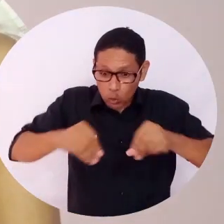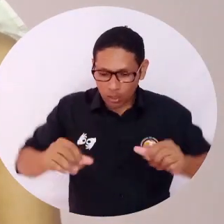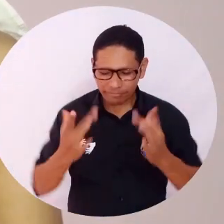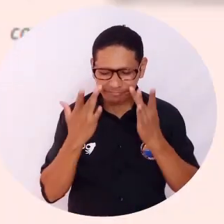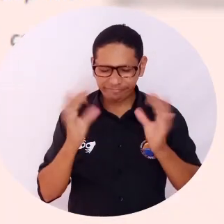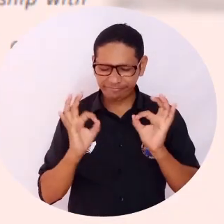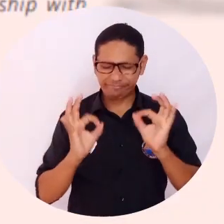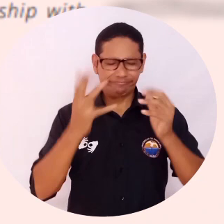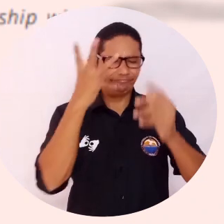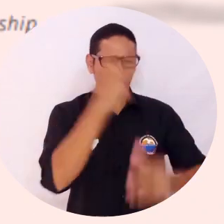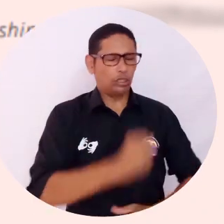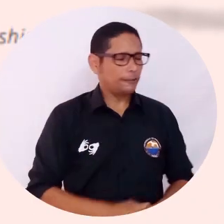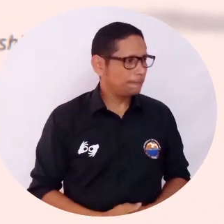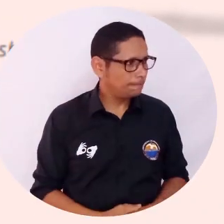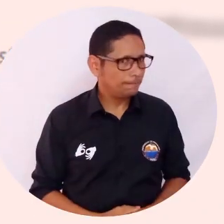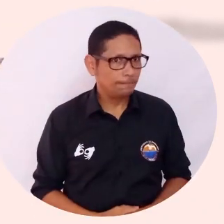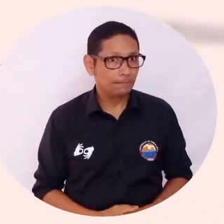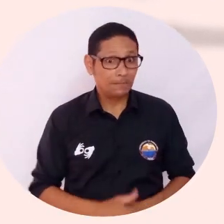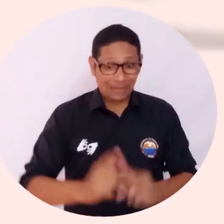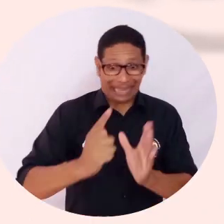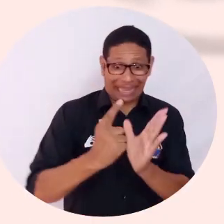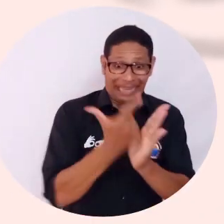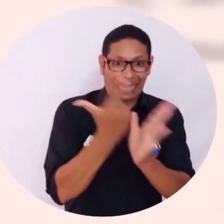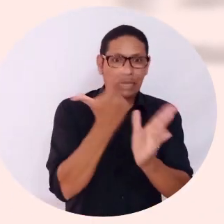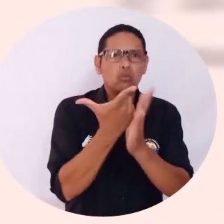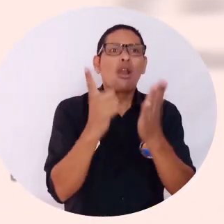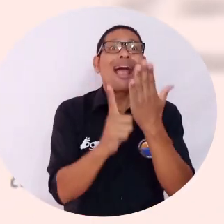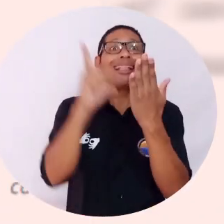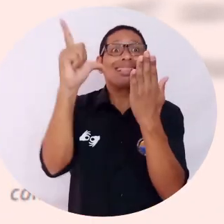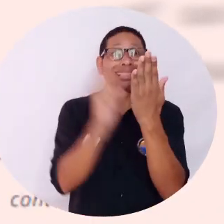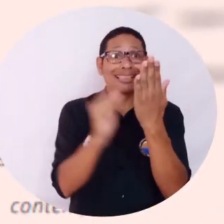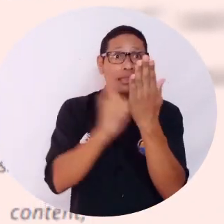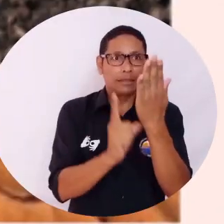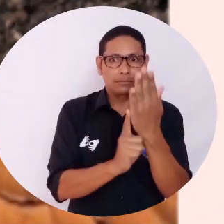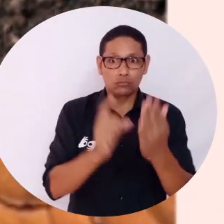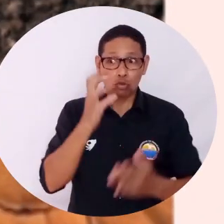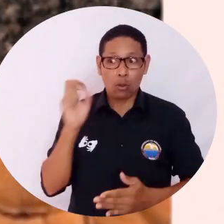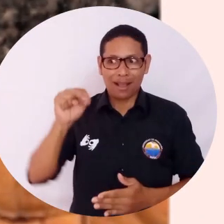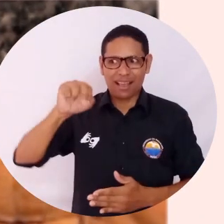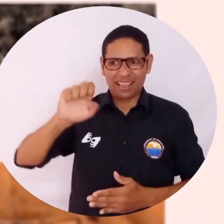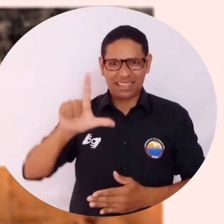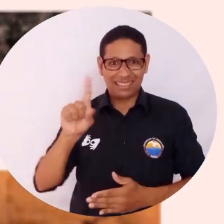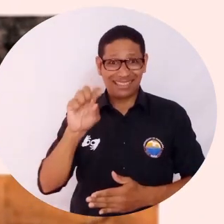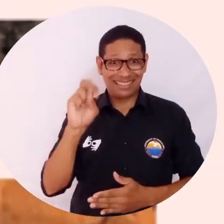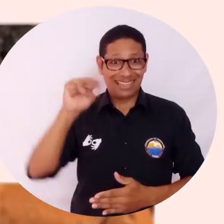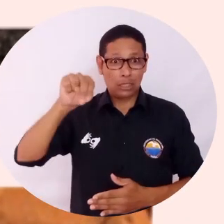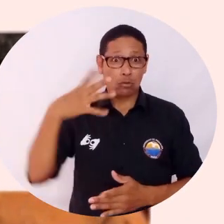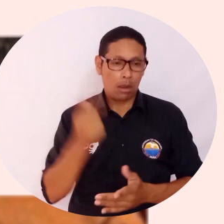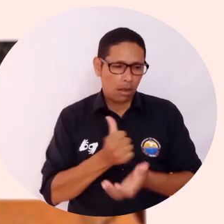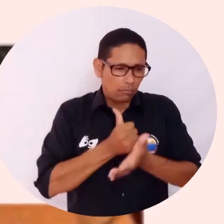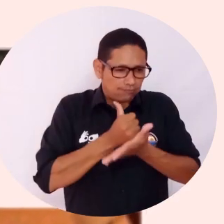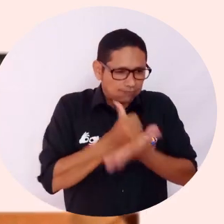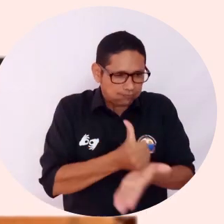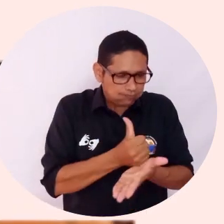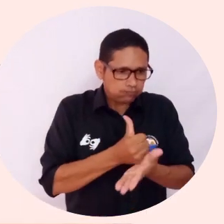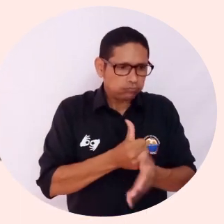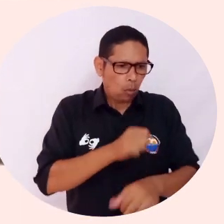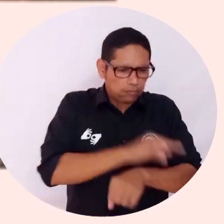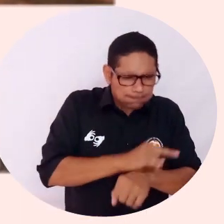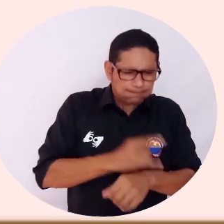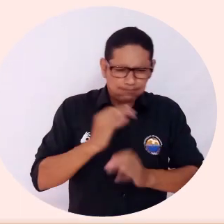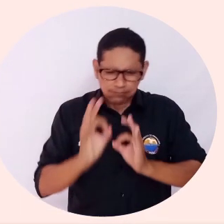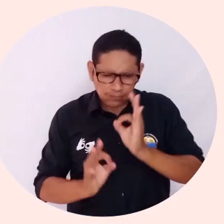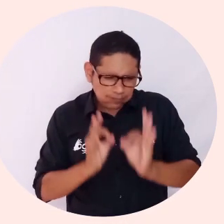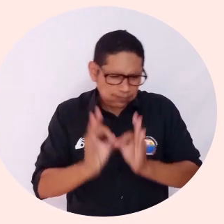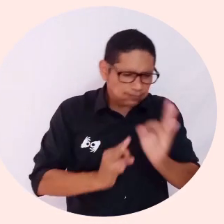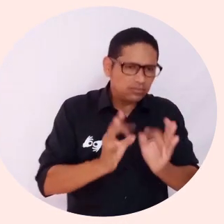mantenerlo vivo. Este texto digital que tuvo el acompañamiento del doctor Nelson Piraneque Gambasica, docente de la Facultad de Ingeniería de esta Casa